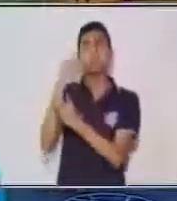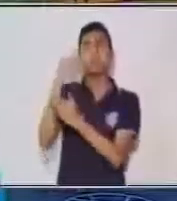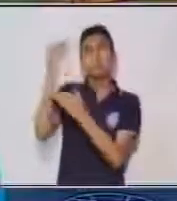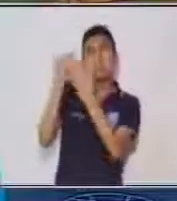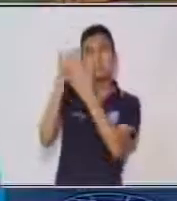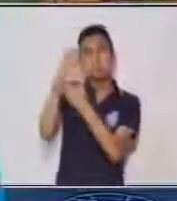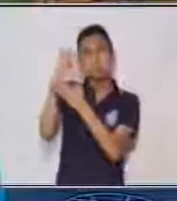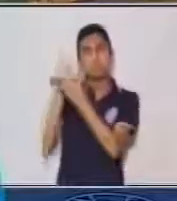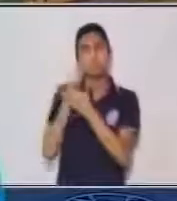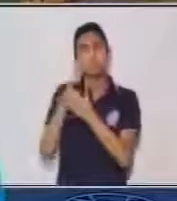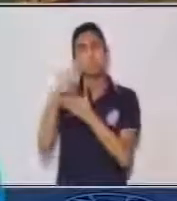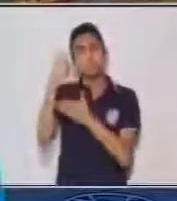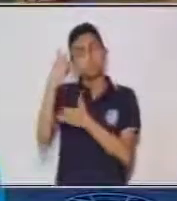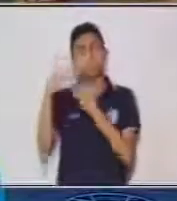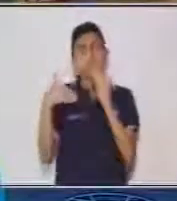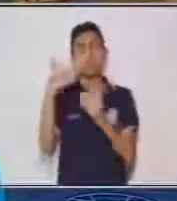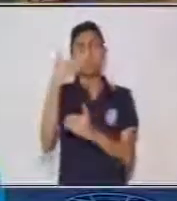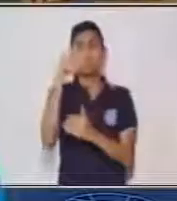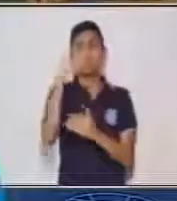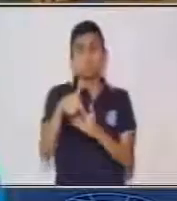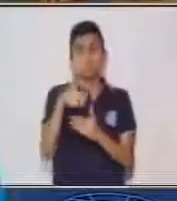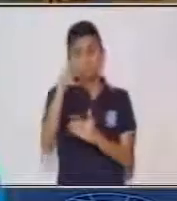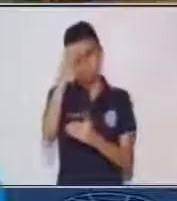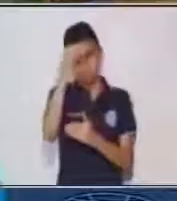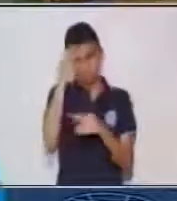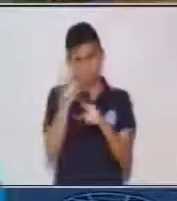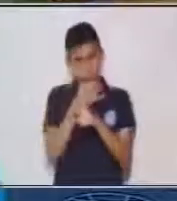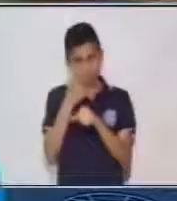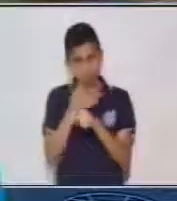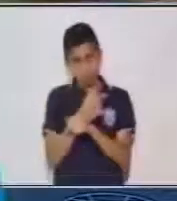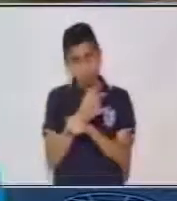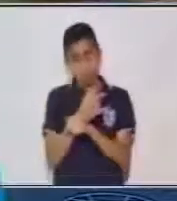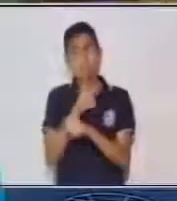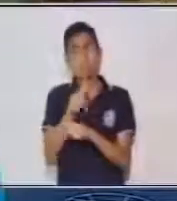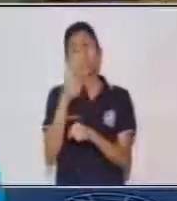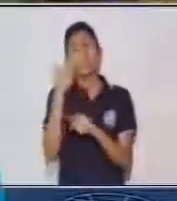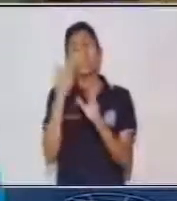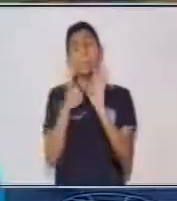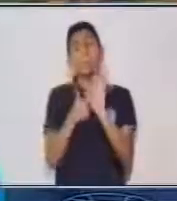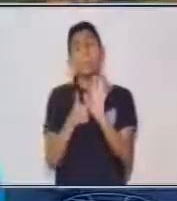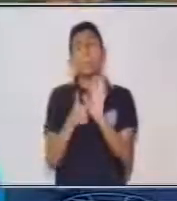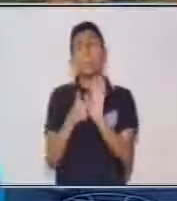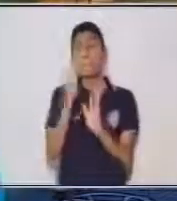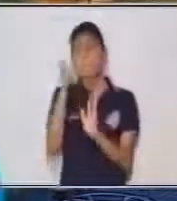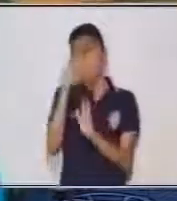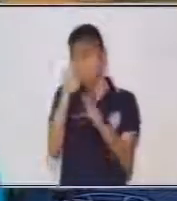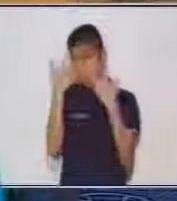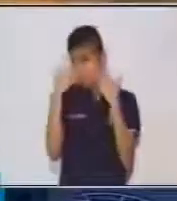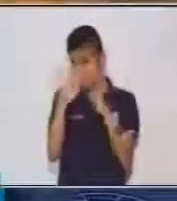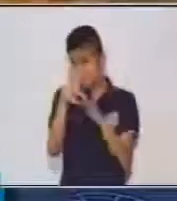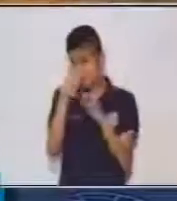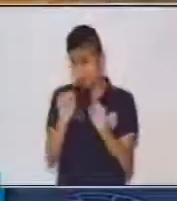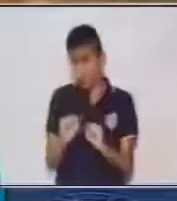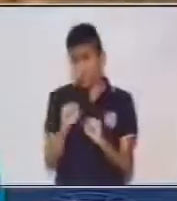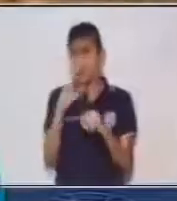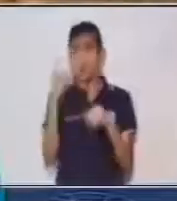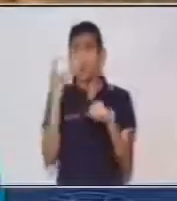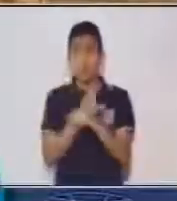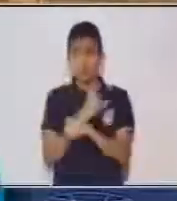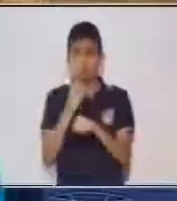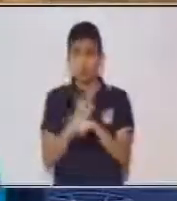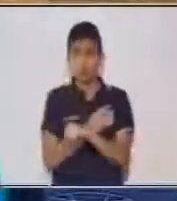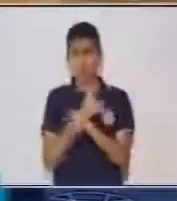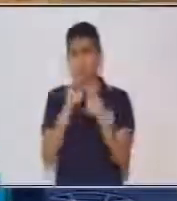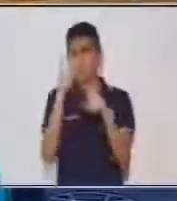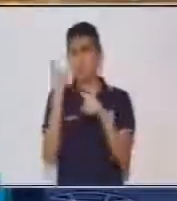constantemente aplicados. Entonces, si realizamos la prueba de